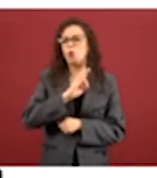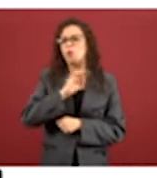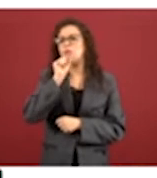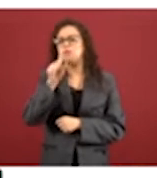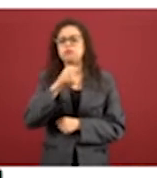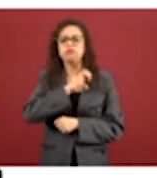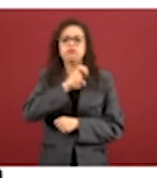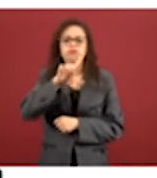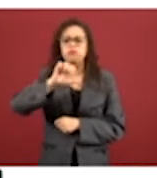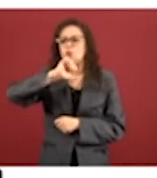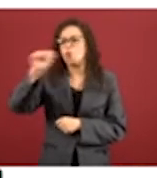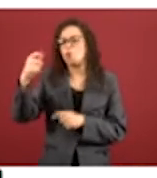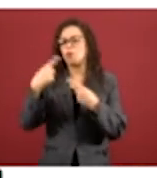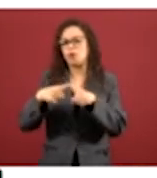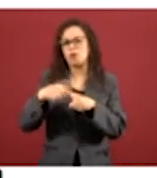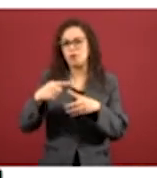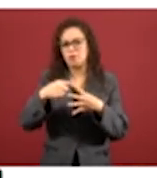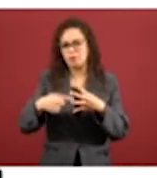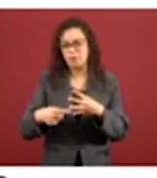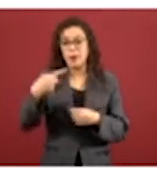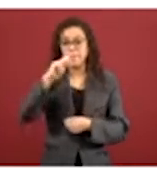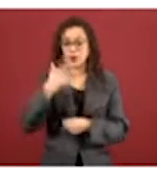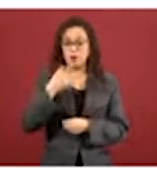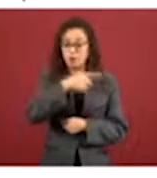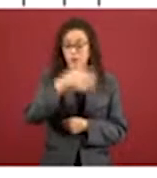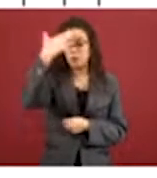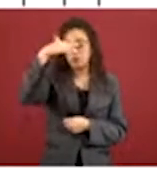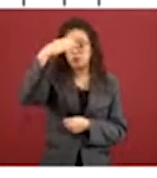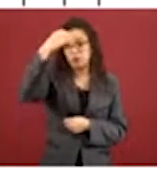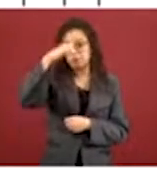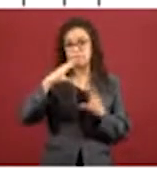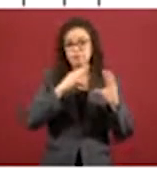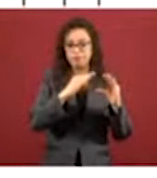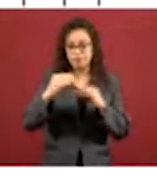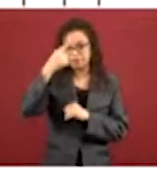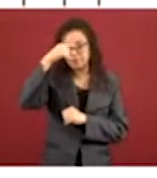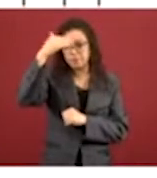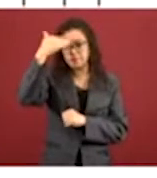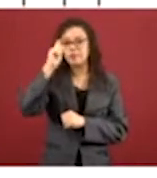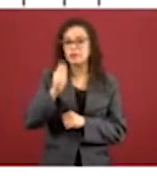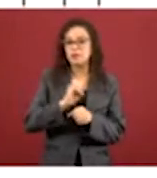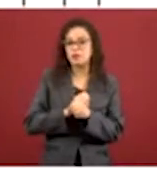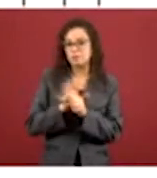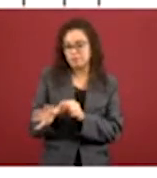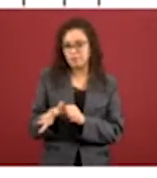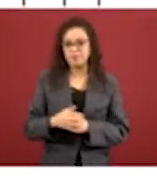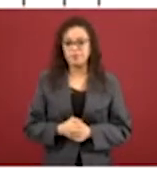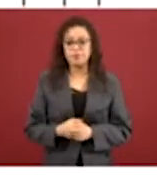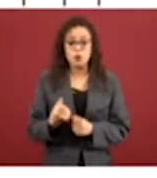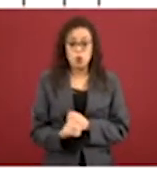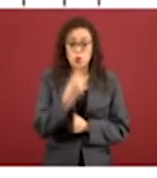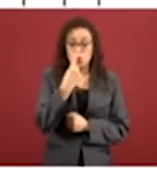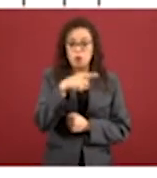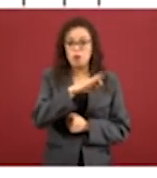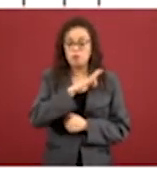pero que hayan sido capacitados para COVID-19. De esta forma, un intensivista podrá estar a cargo de la atención de